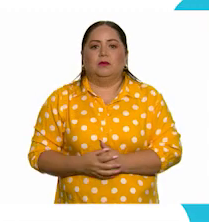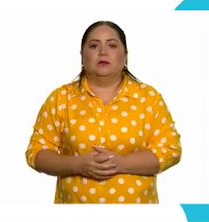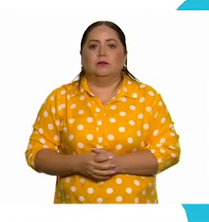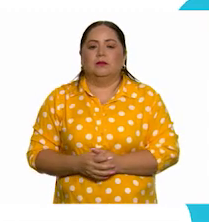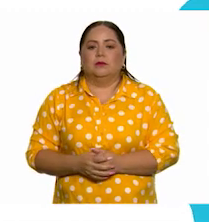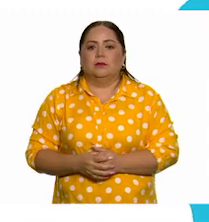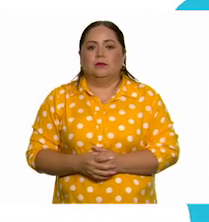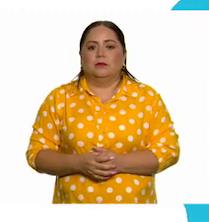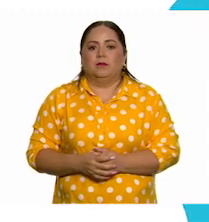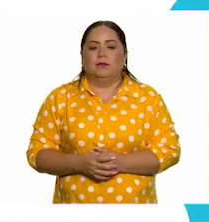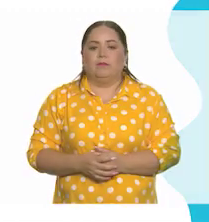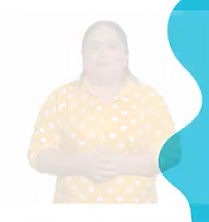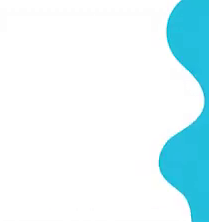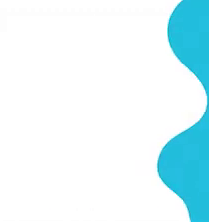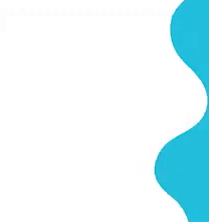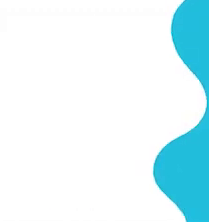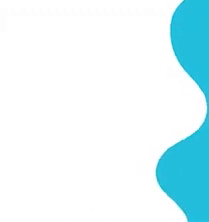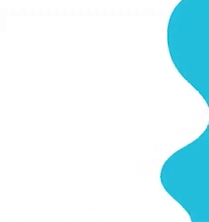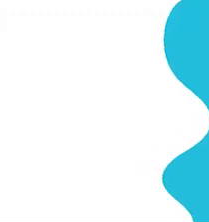.mx.